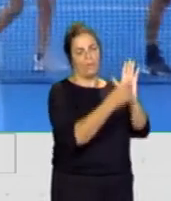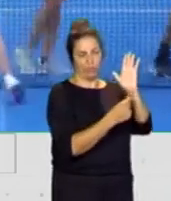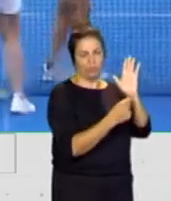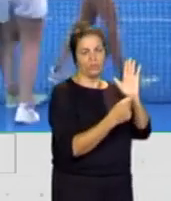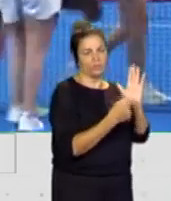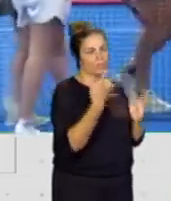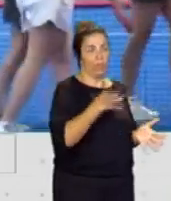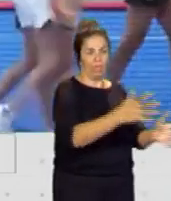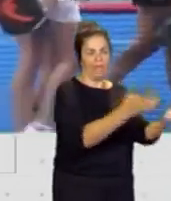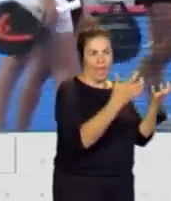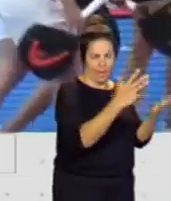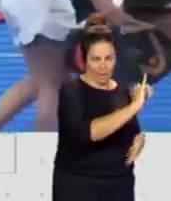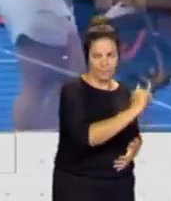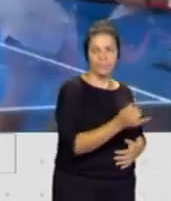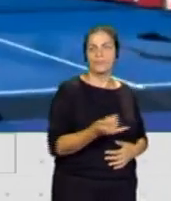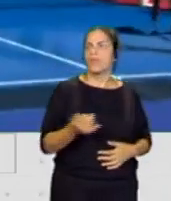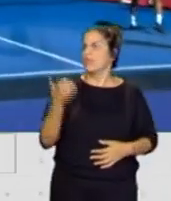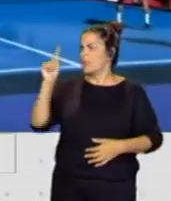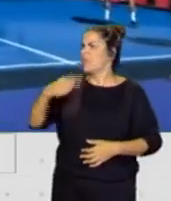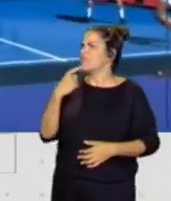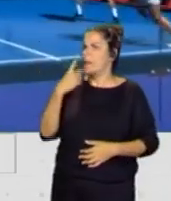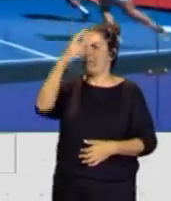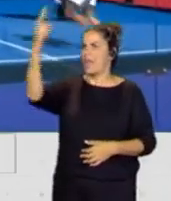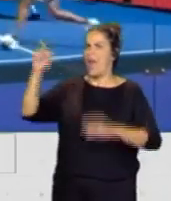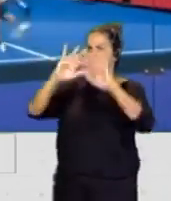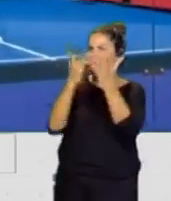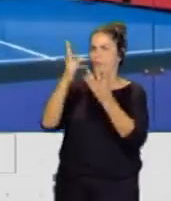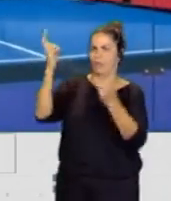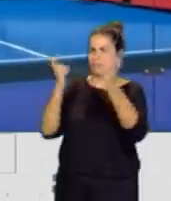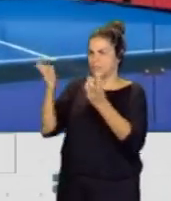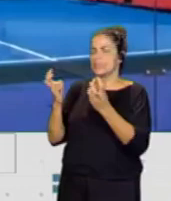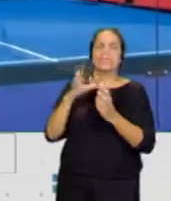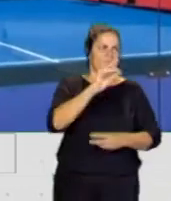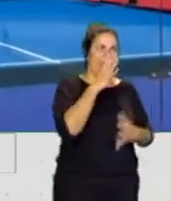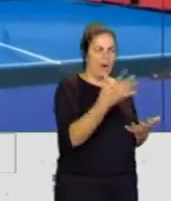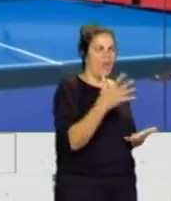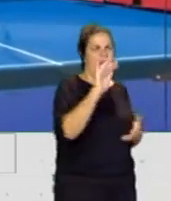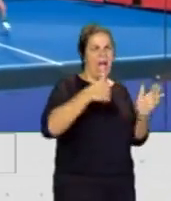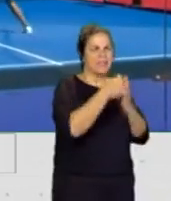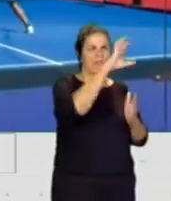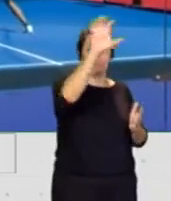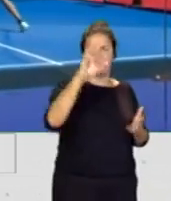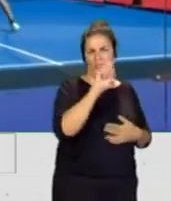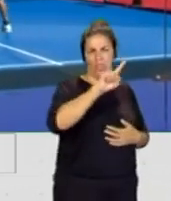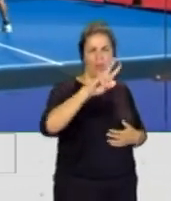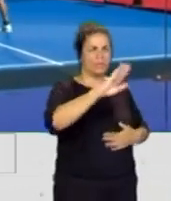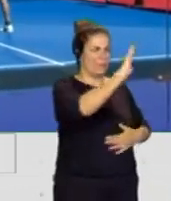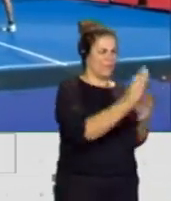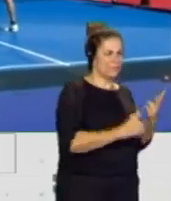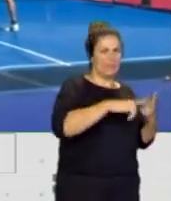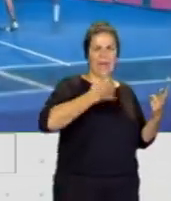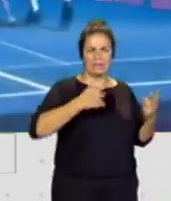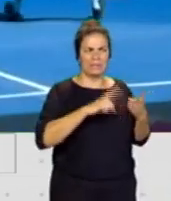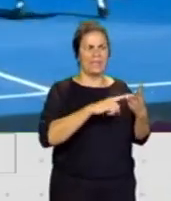parejas de diferentes puntos del mundo. Sí, al mismo tiempo están apuntadas hasta de 12 nacionales diferentes, está Brasil, Argentina, Estados Unidos, Gran Bretaña,